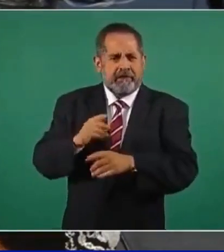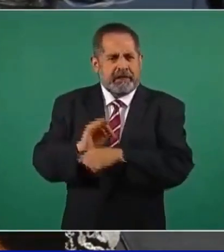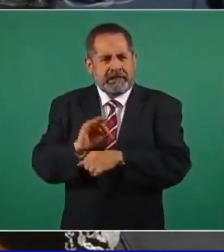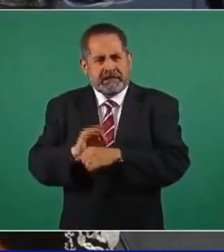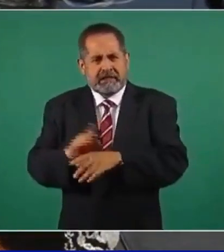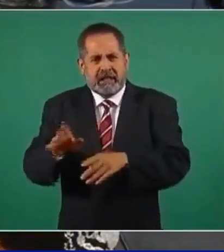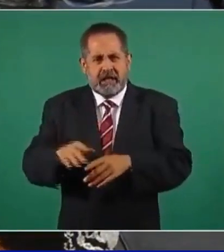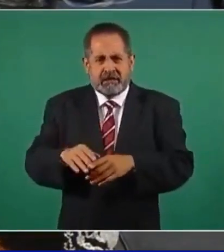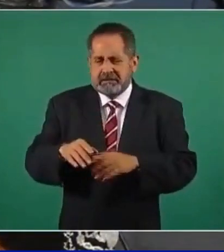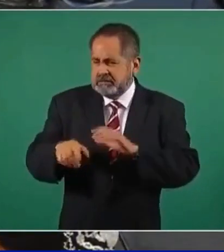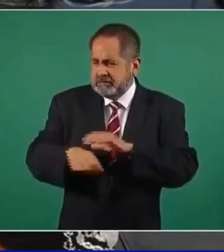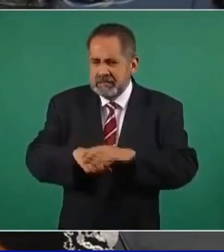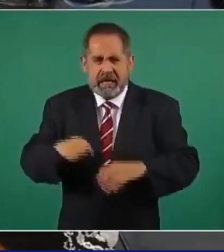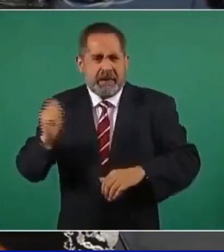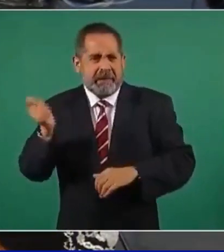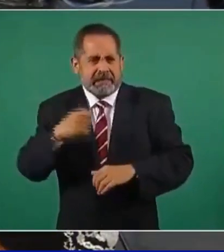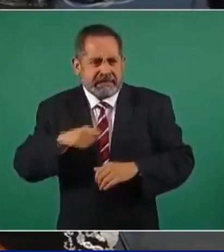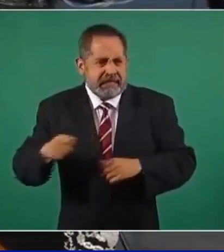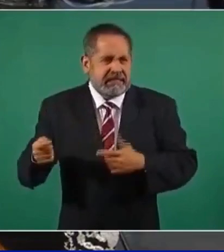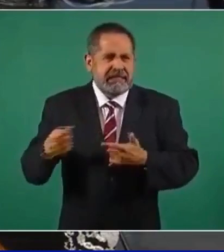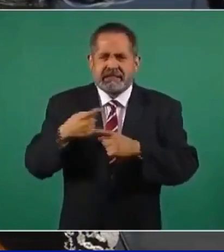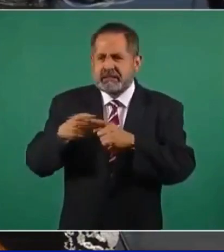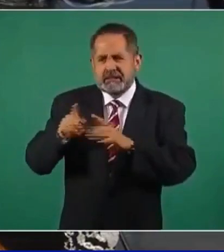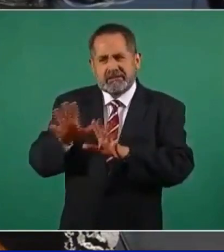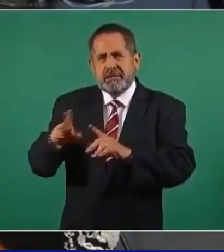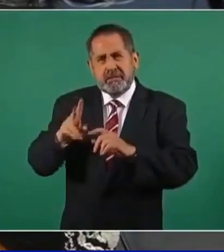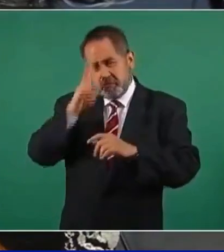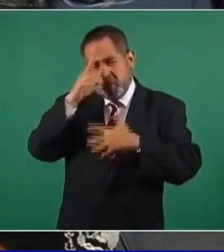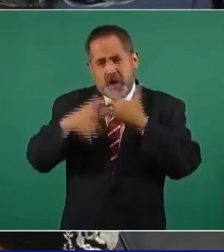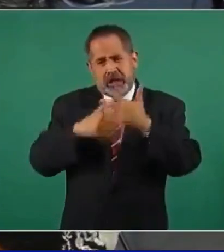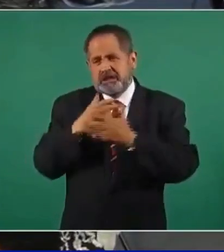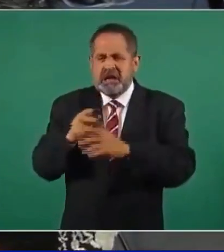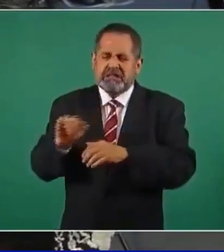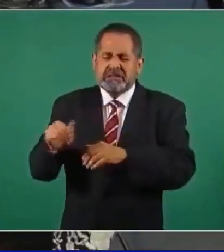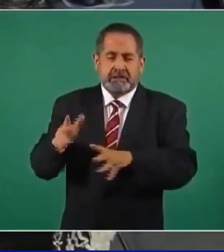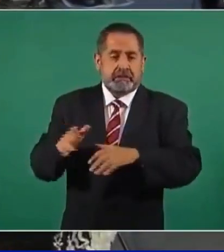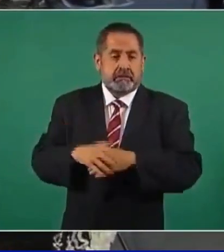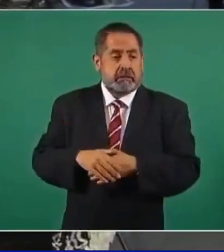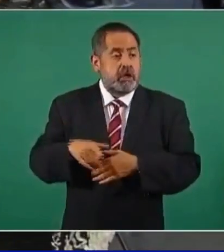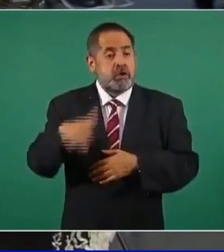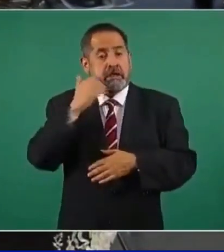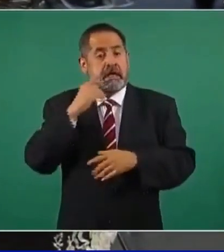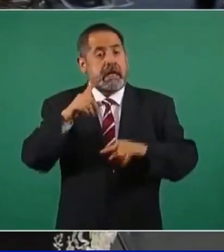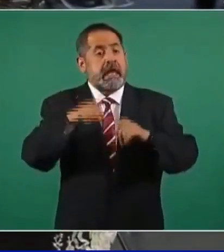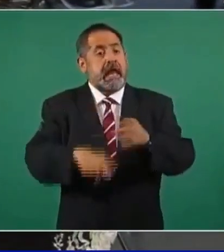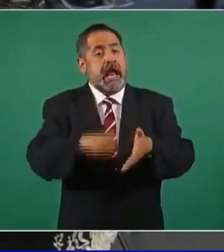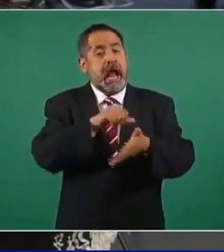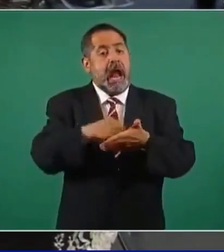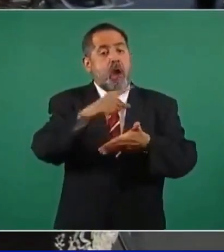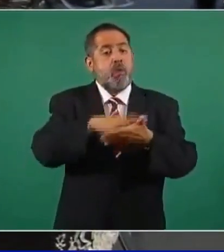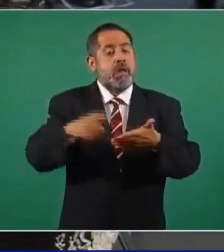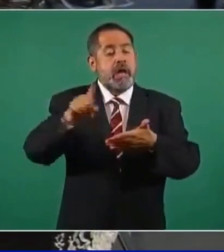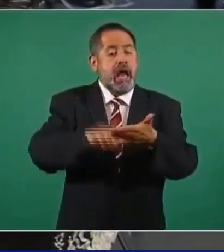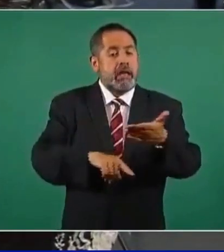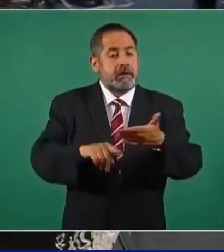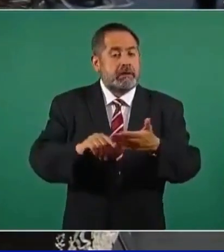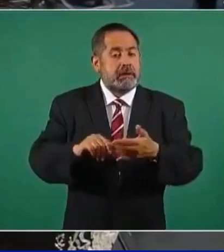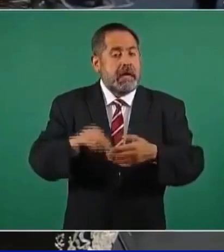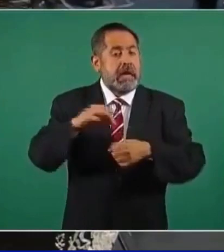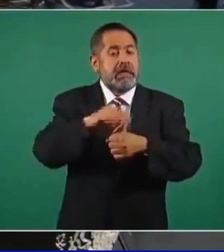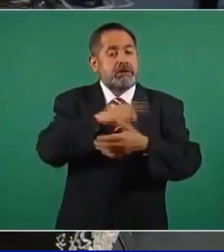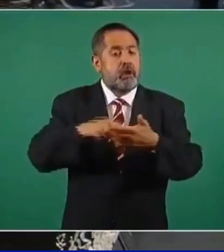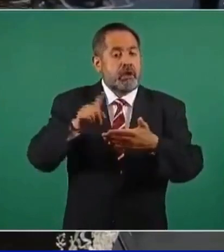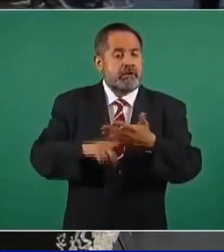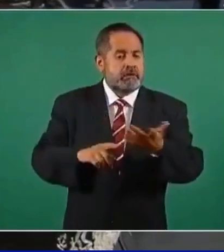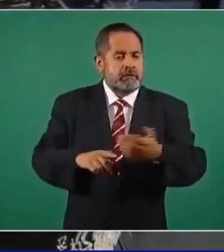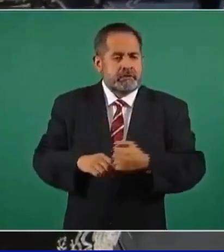armarse por el tema de la violencia que están viviendo y de hecho están pidiendo anular las elecciones de autoridades municipales. ¿Qué es lo que